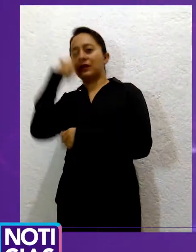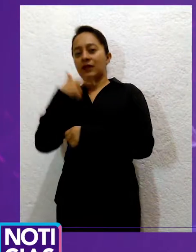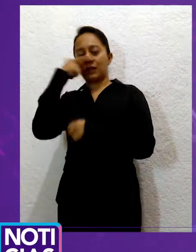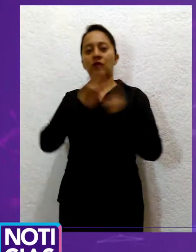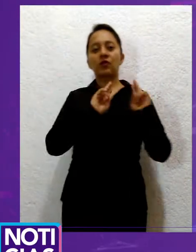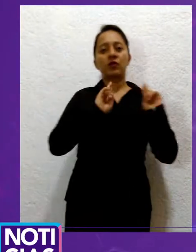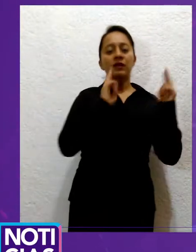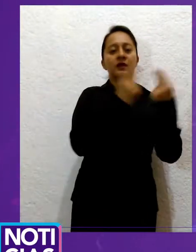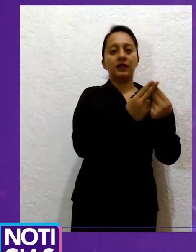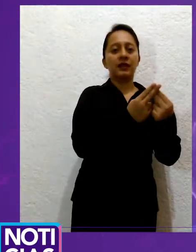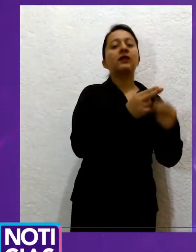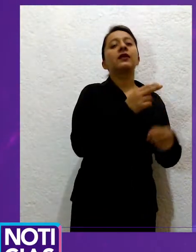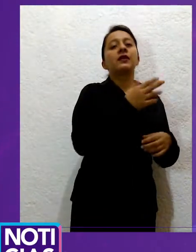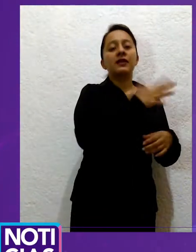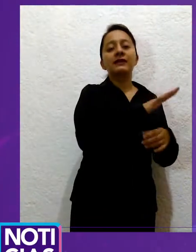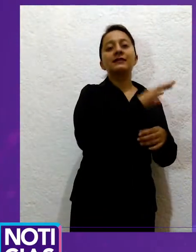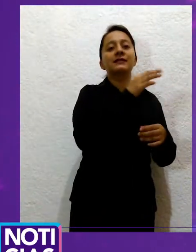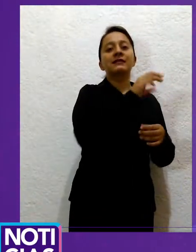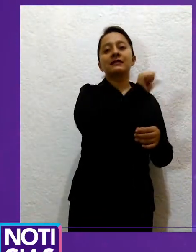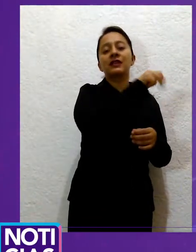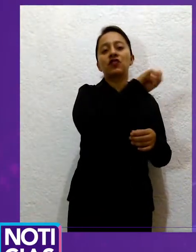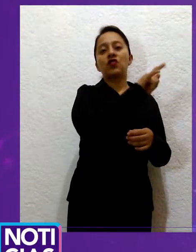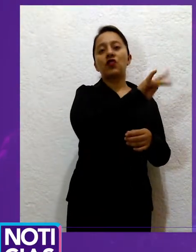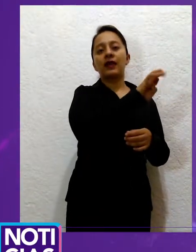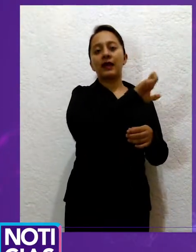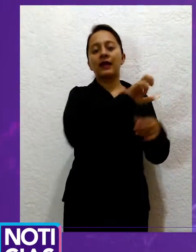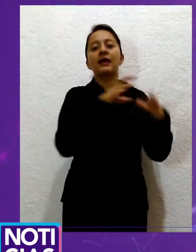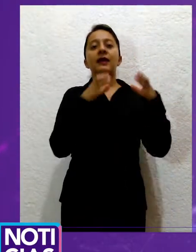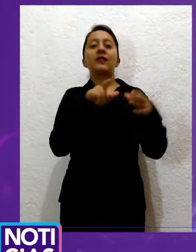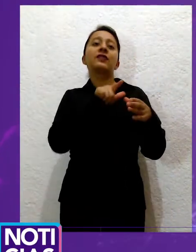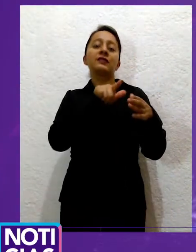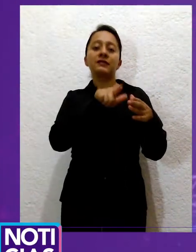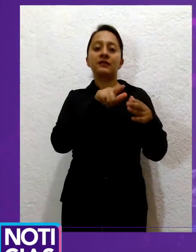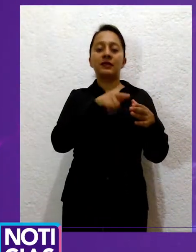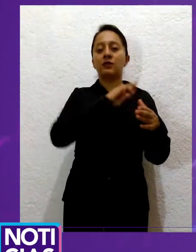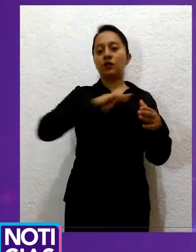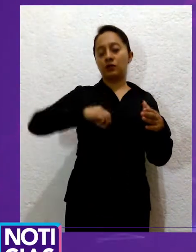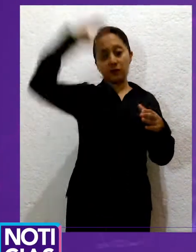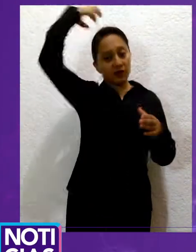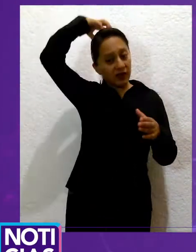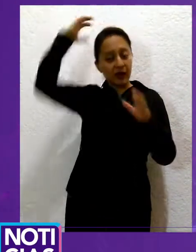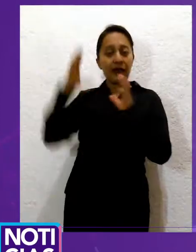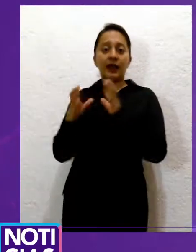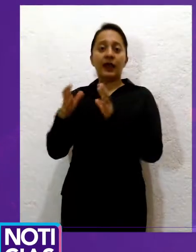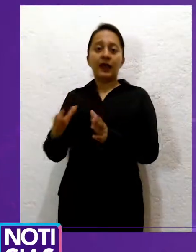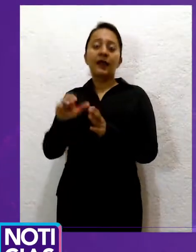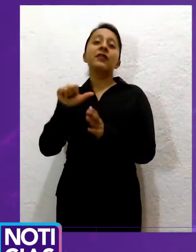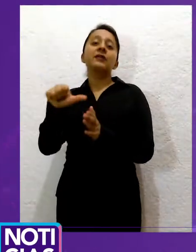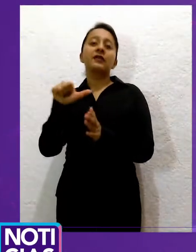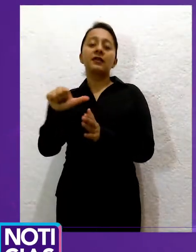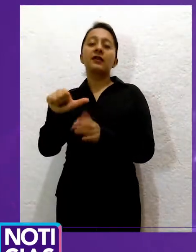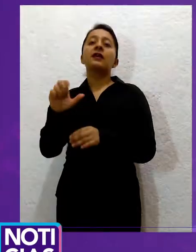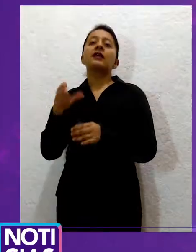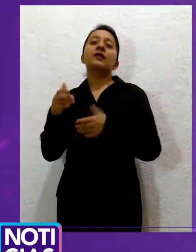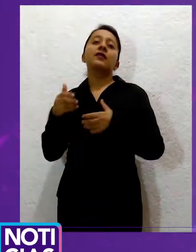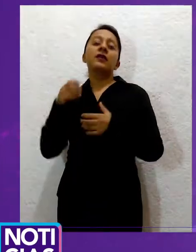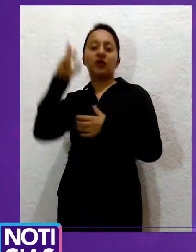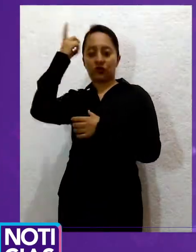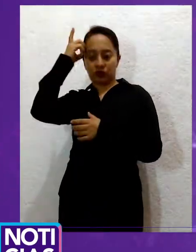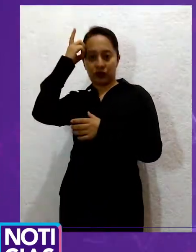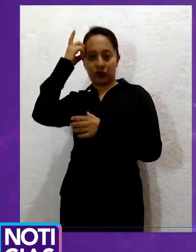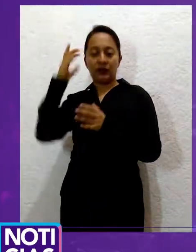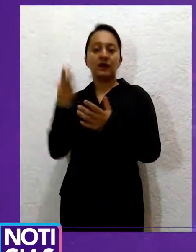Corregidora, en la 16 de Constituyentes y en las unidades 6 y 7 de San Juan del Río, en las unidades médicas